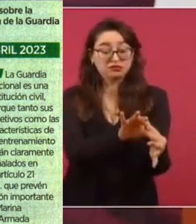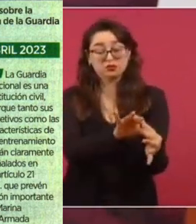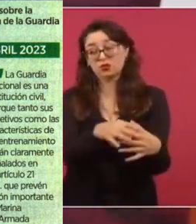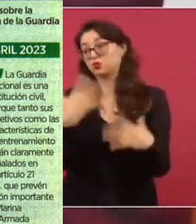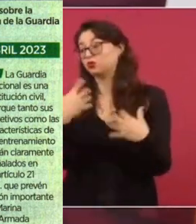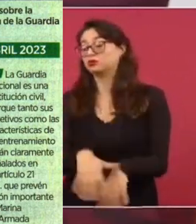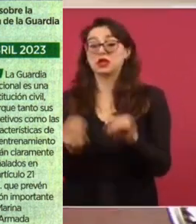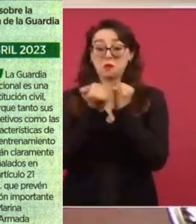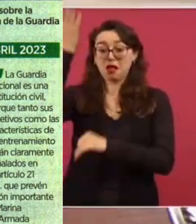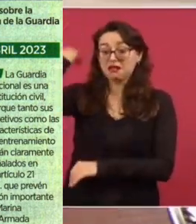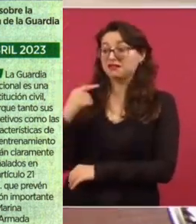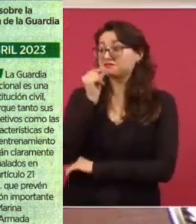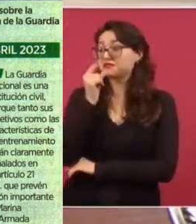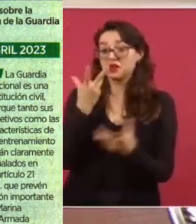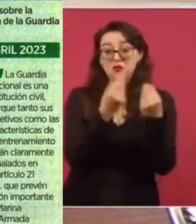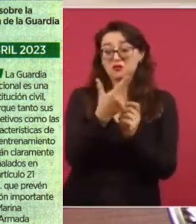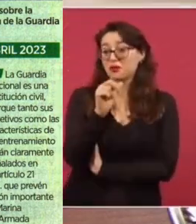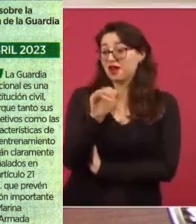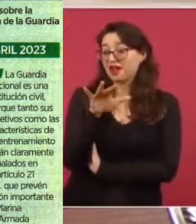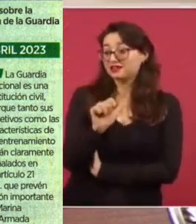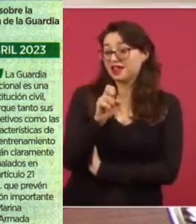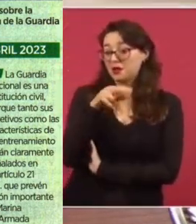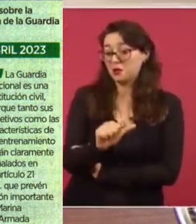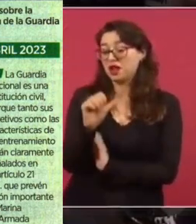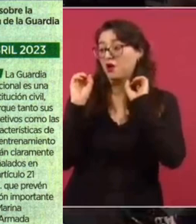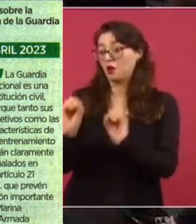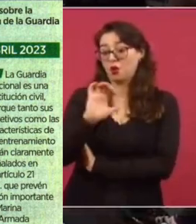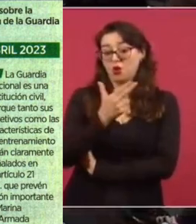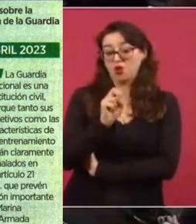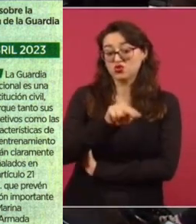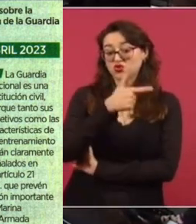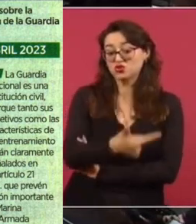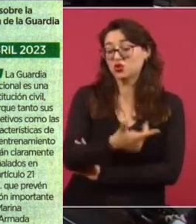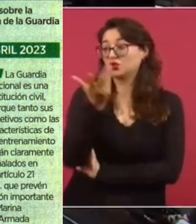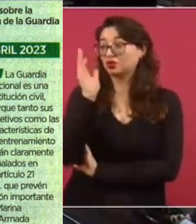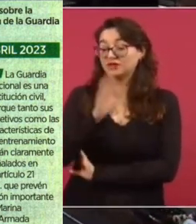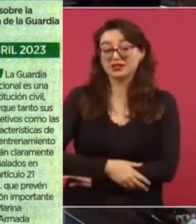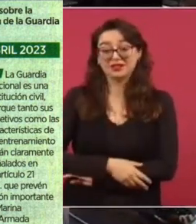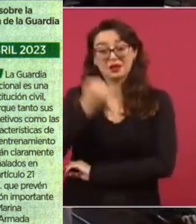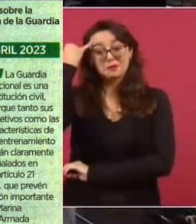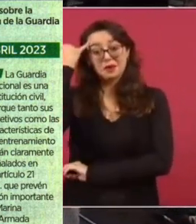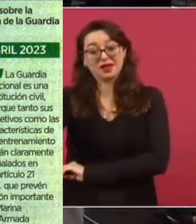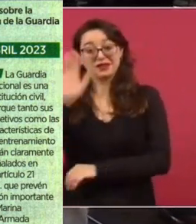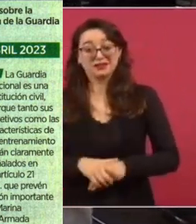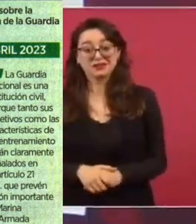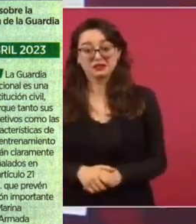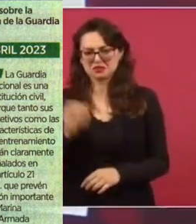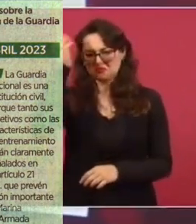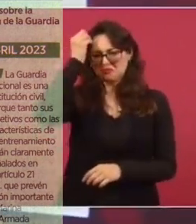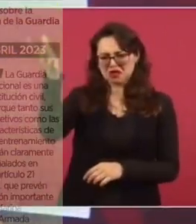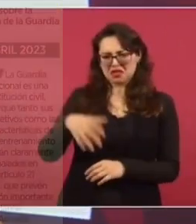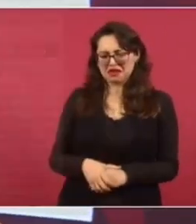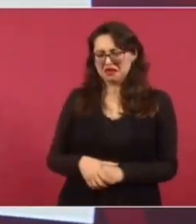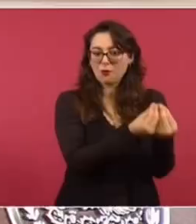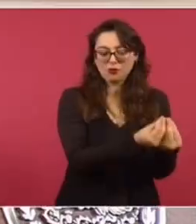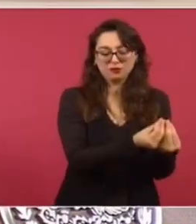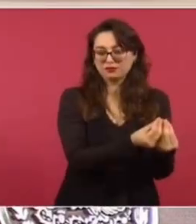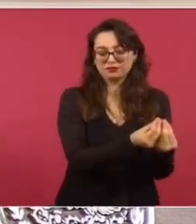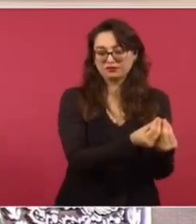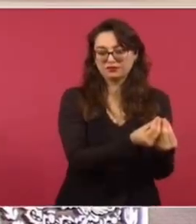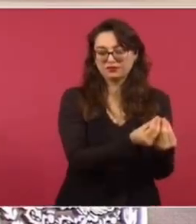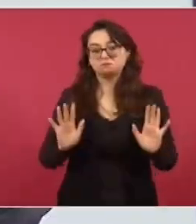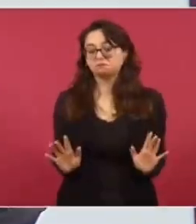o de Chong, secretario de Gobernación. Pues miren cómo terminó la Policía Federal.